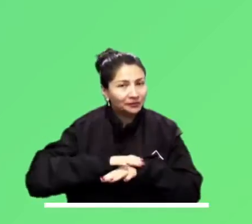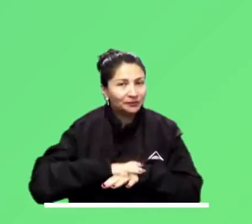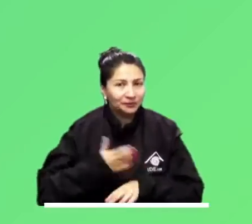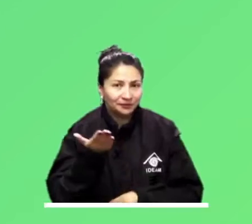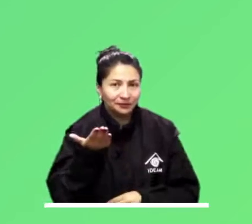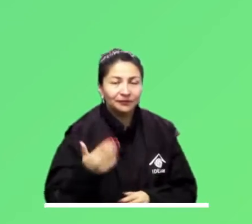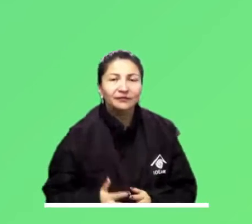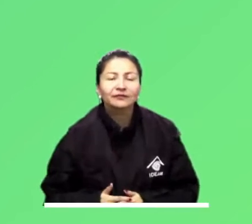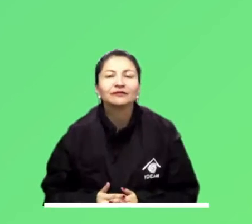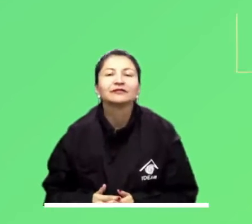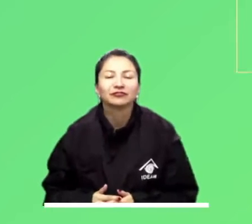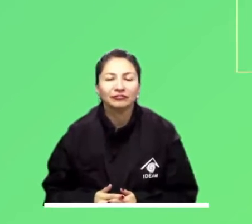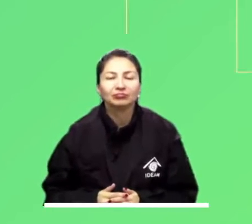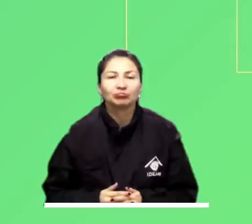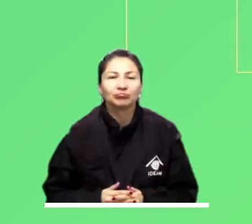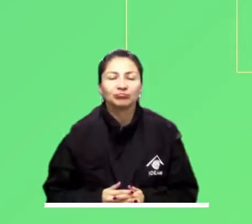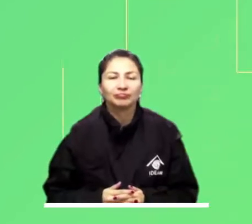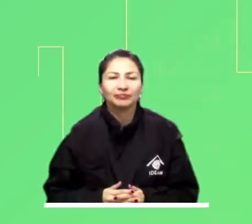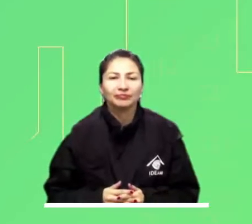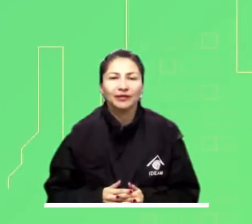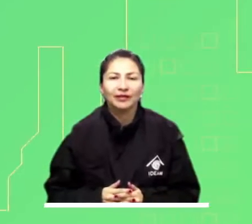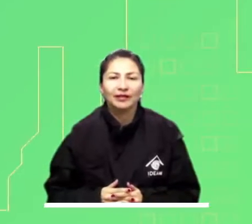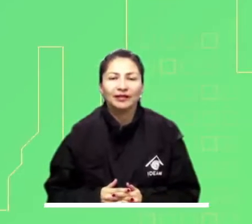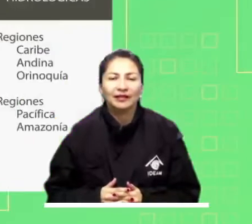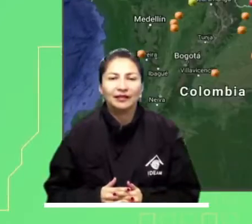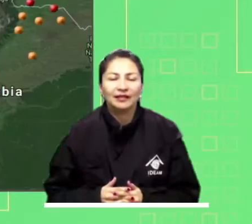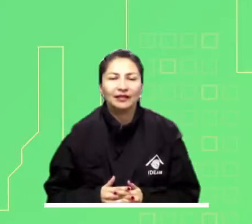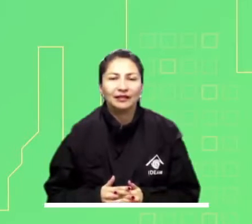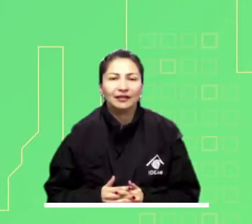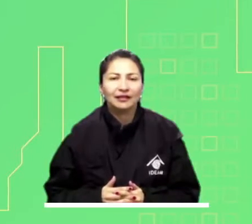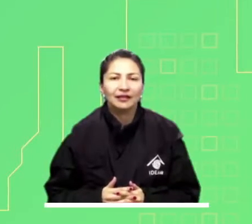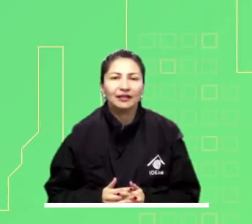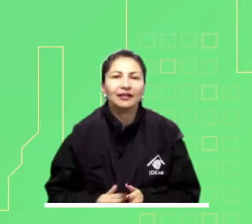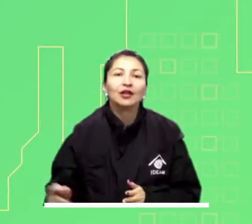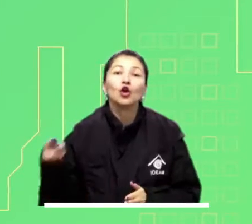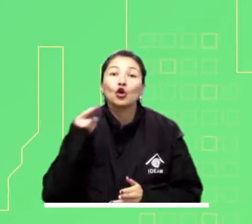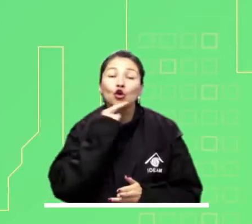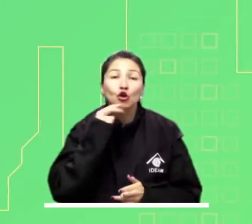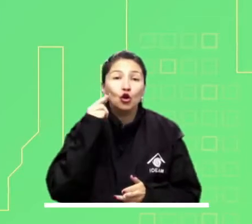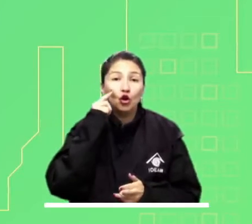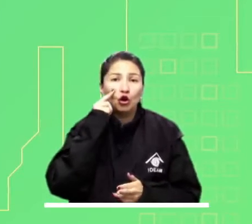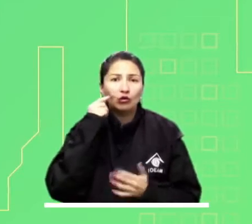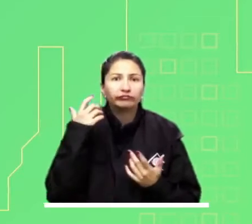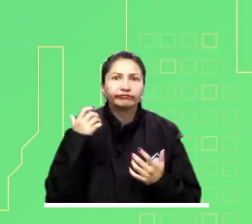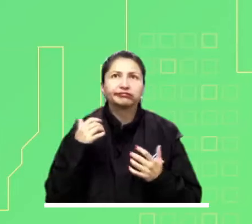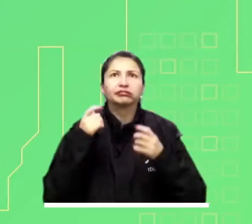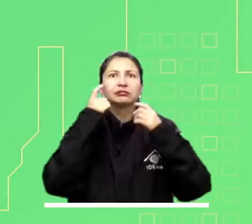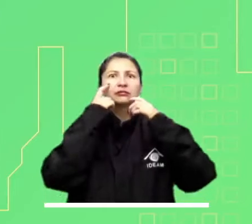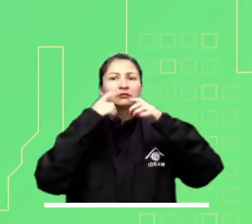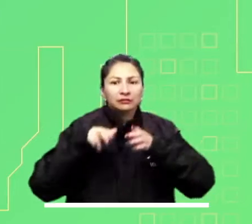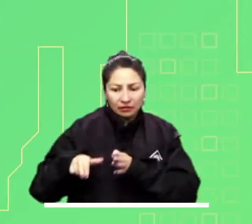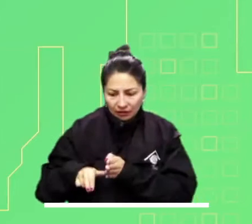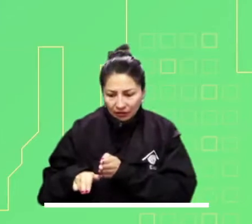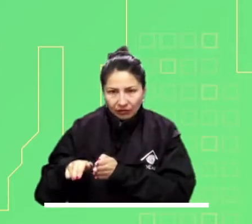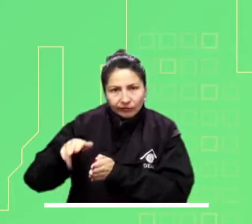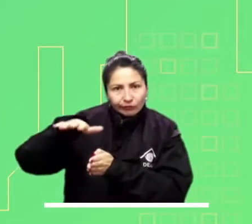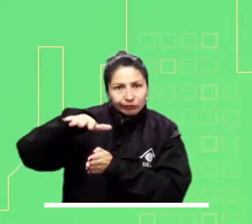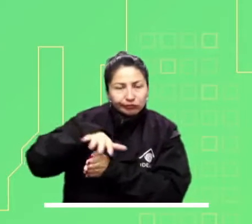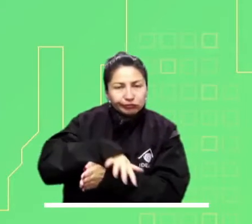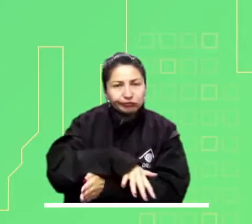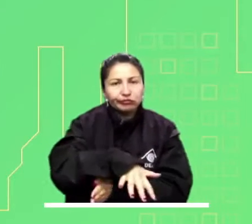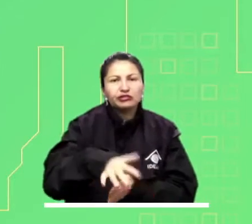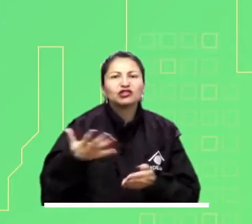Ahora, presten mucha atención a las principales alertas para hoy a nivel nacional. Alerta roja por